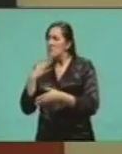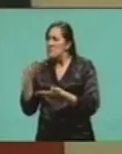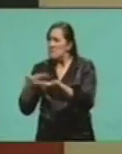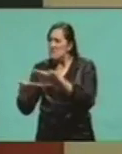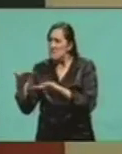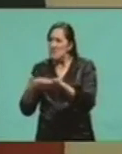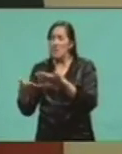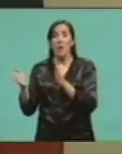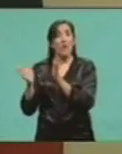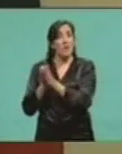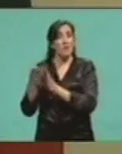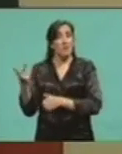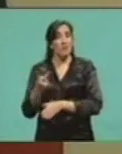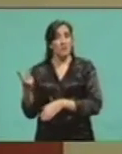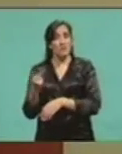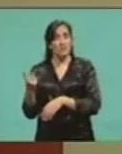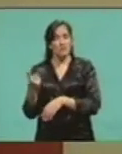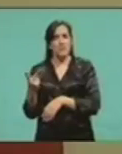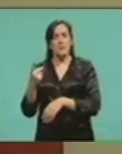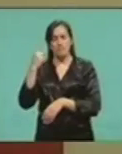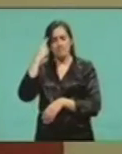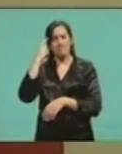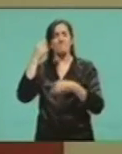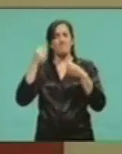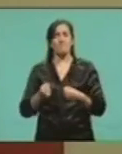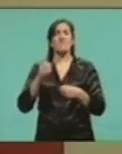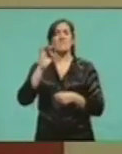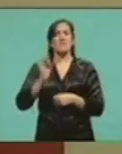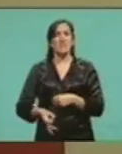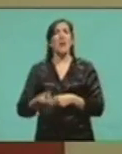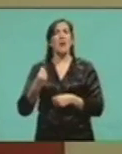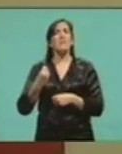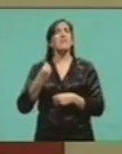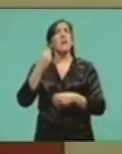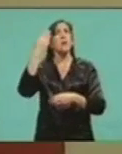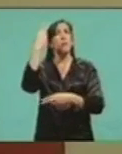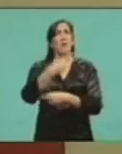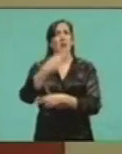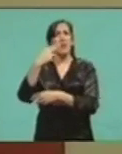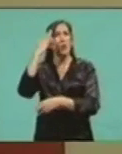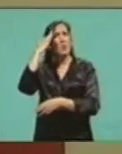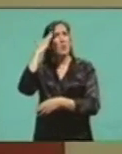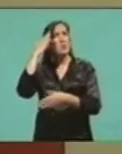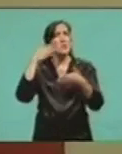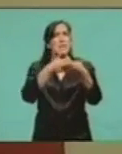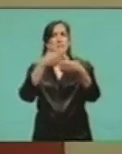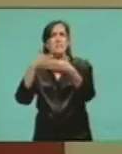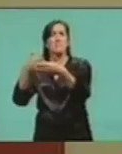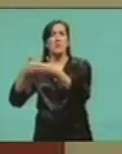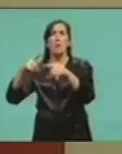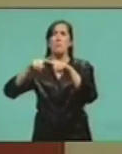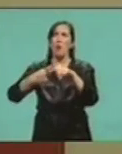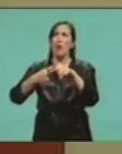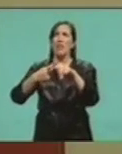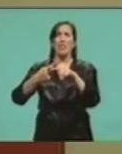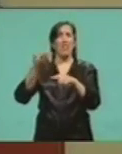y juntos supieron levantar todas las barreras culturales y políticas que desde afuera